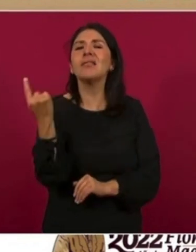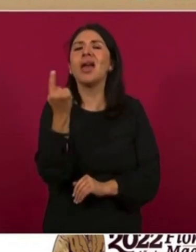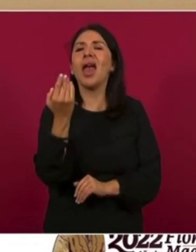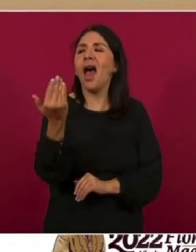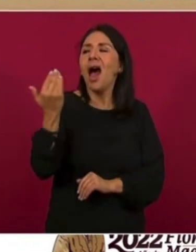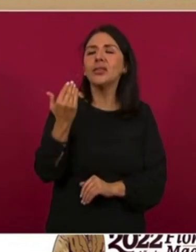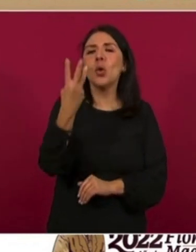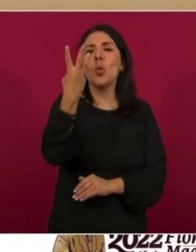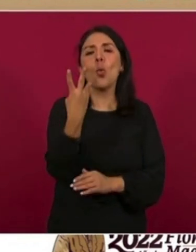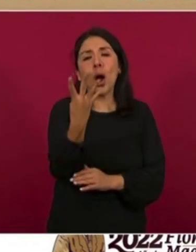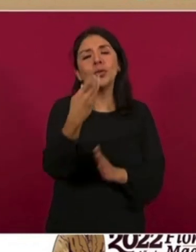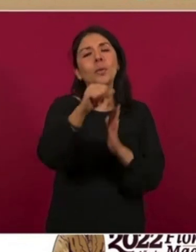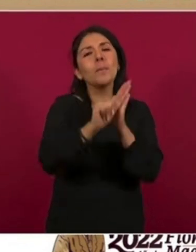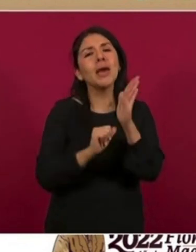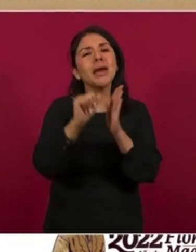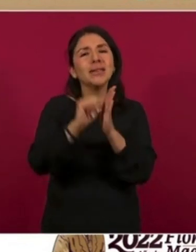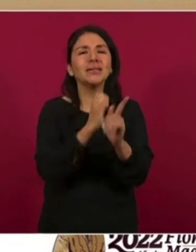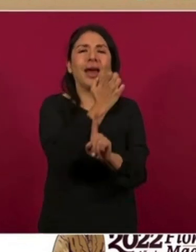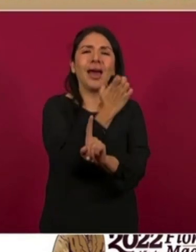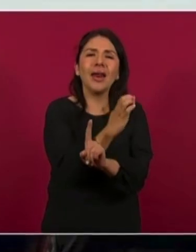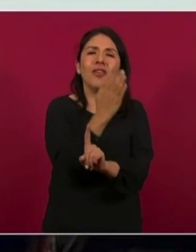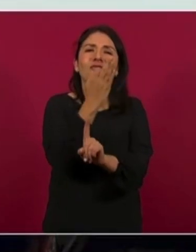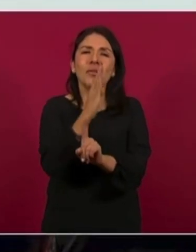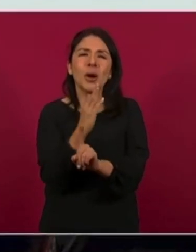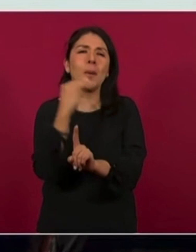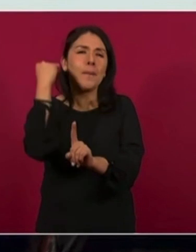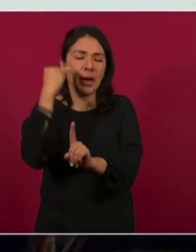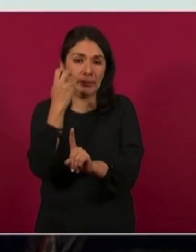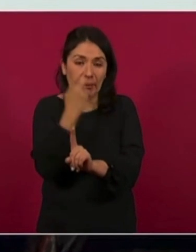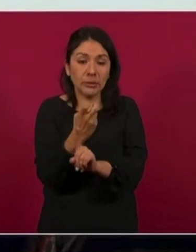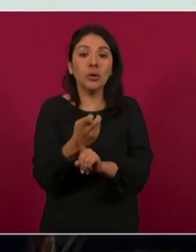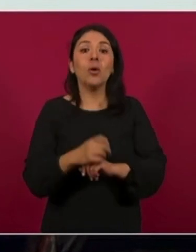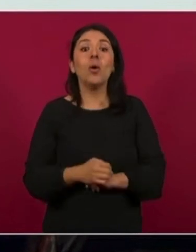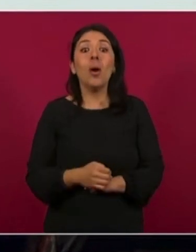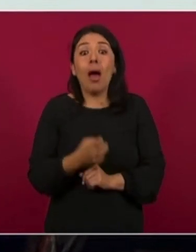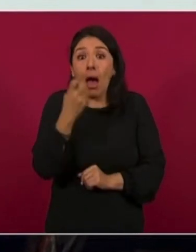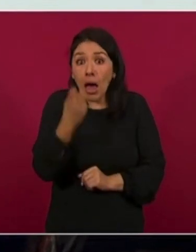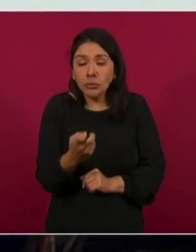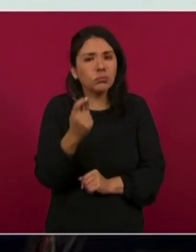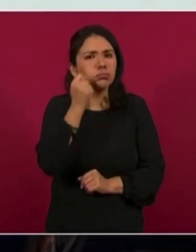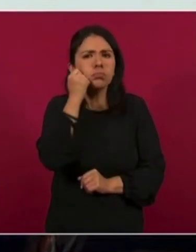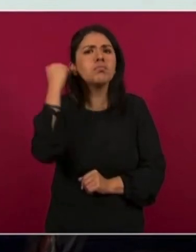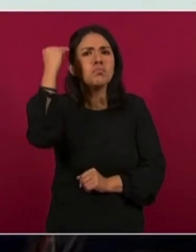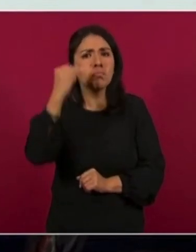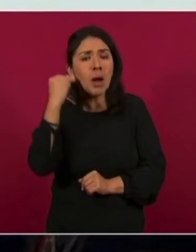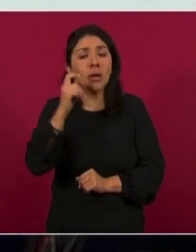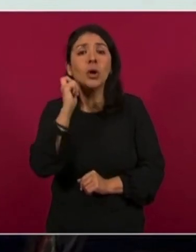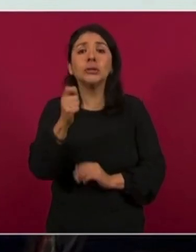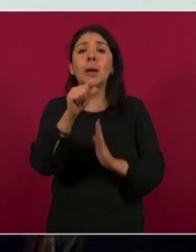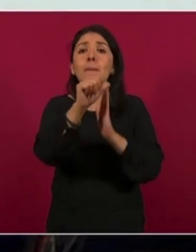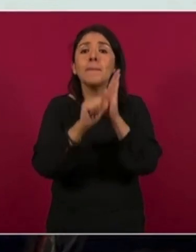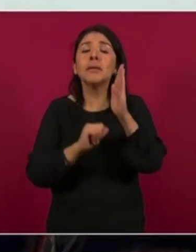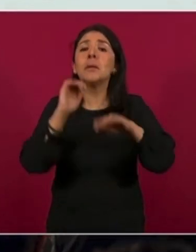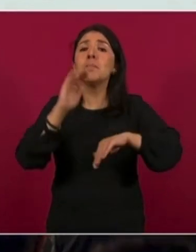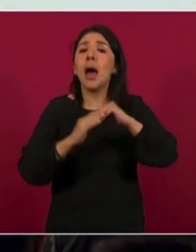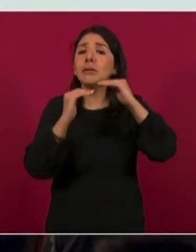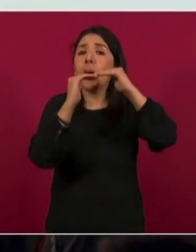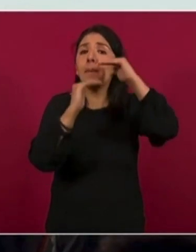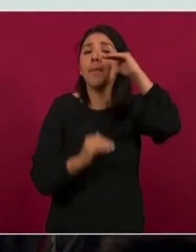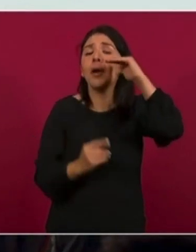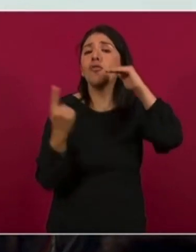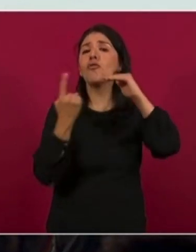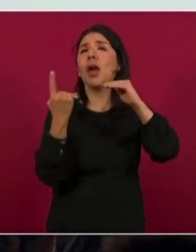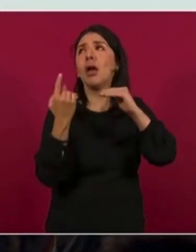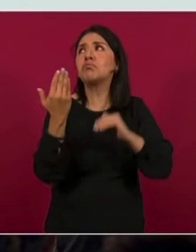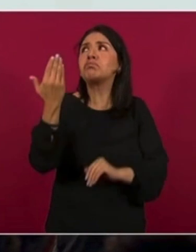a los cuatro meses anteriores y pese a eso, marzo es el mes más bajo de los